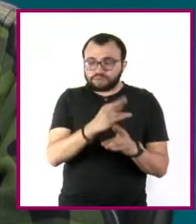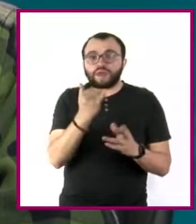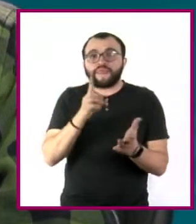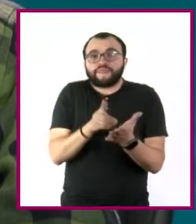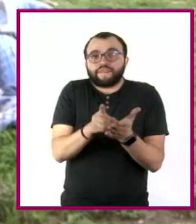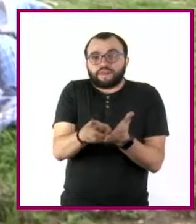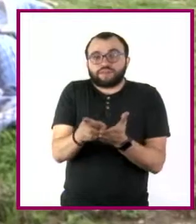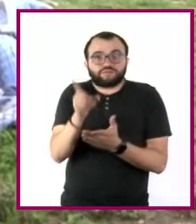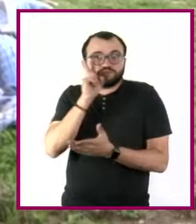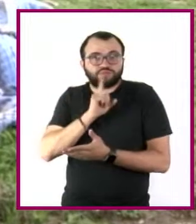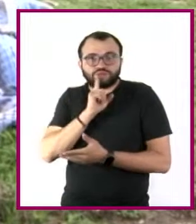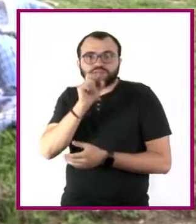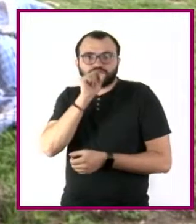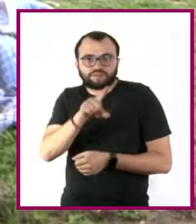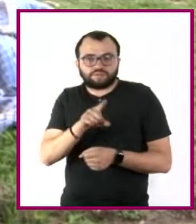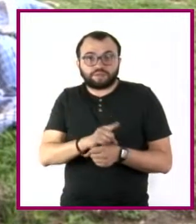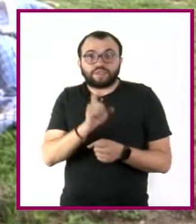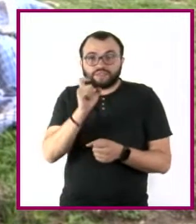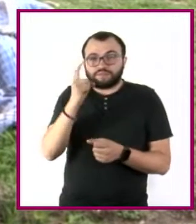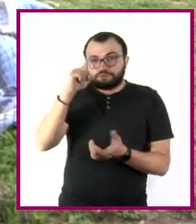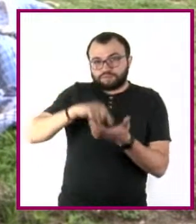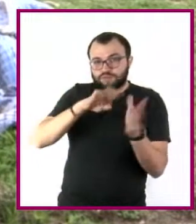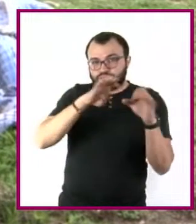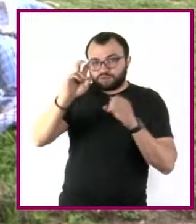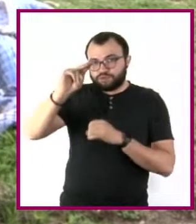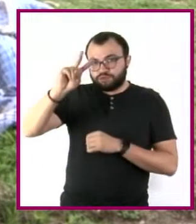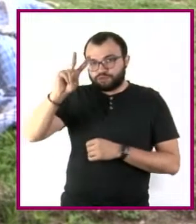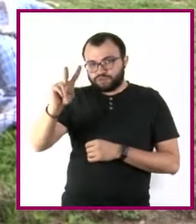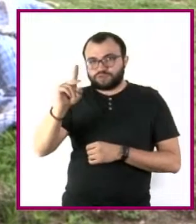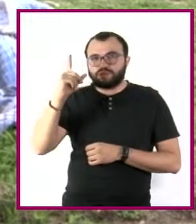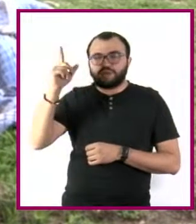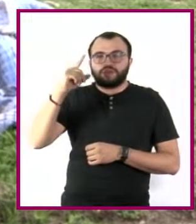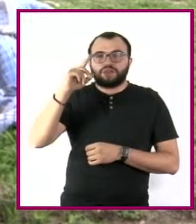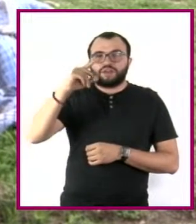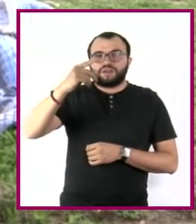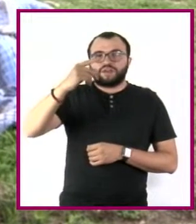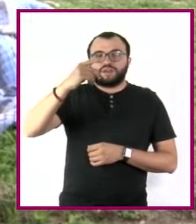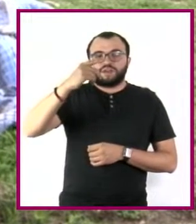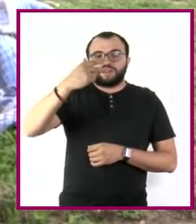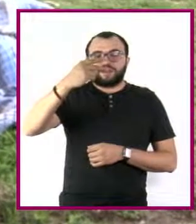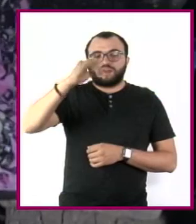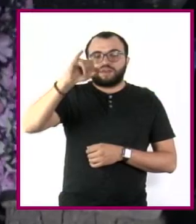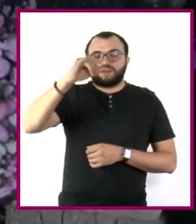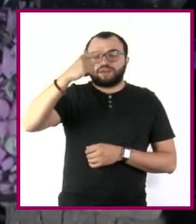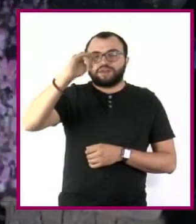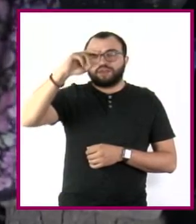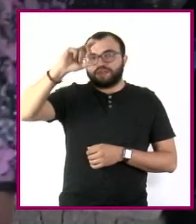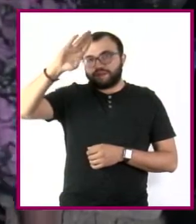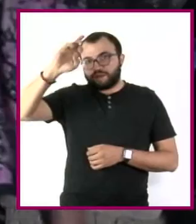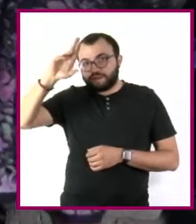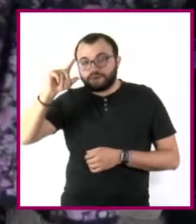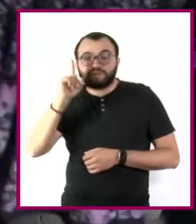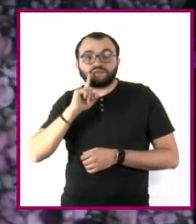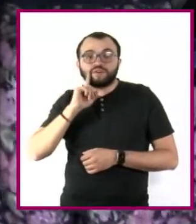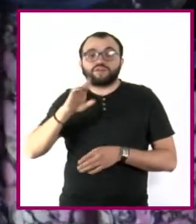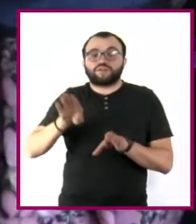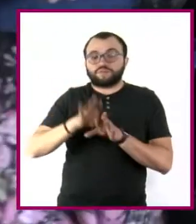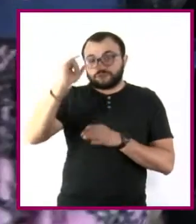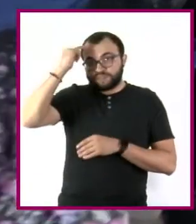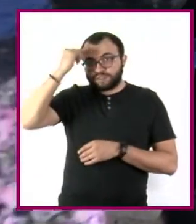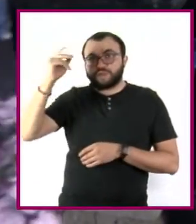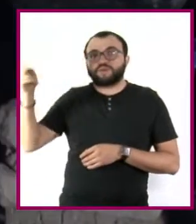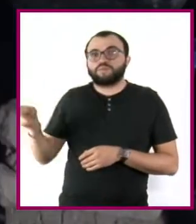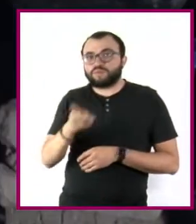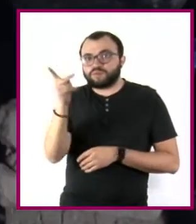derechos de las mujeres. A partir de 1982, en Ginebra, mujeres indígenas llegaron a la ONU con el Grupo de Trabajo sobre Poblaciones